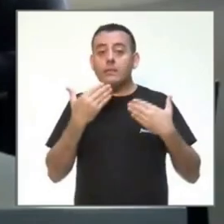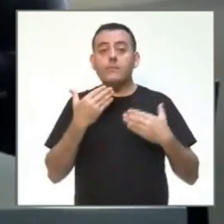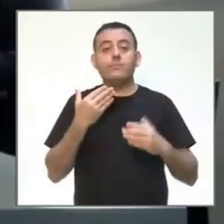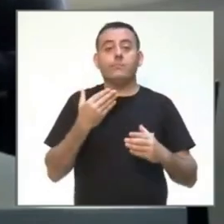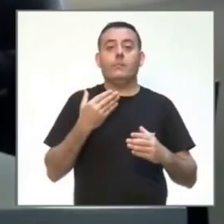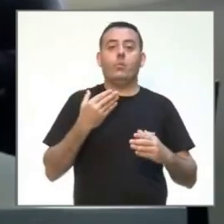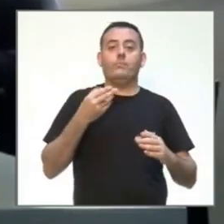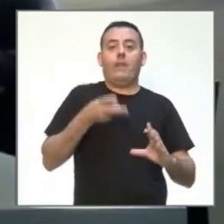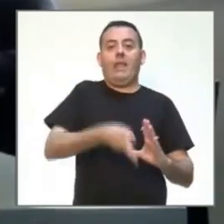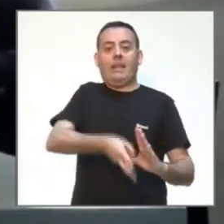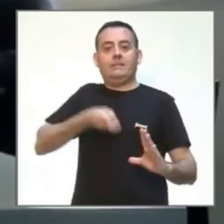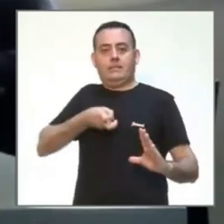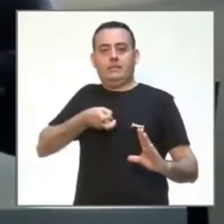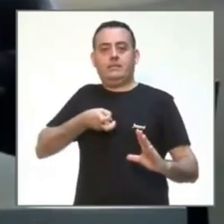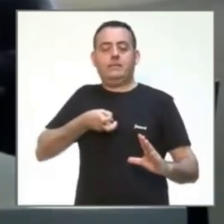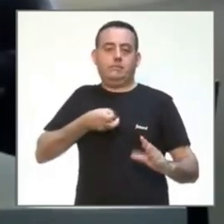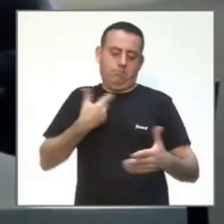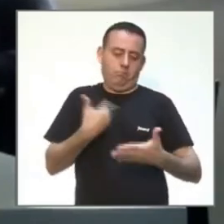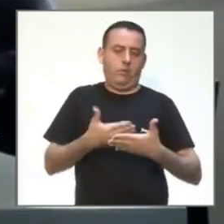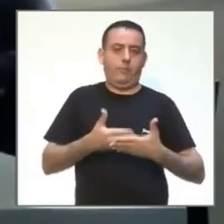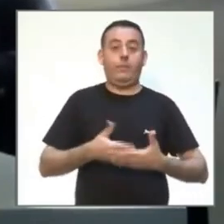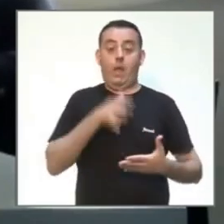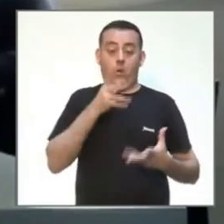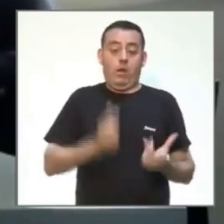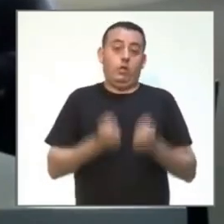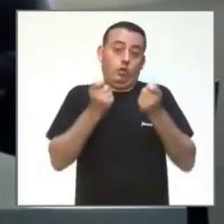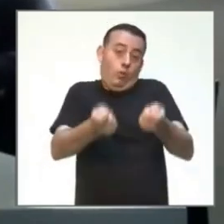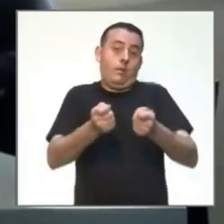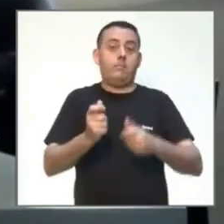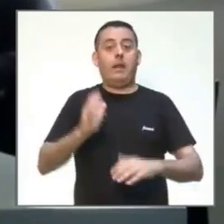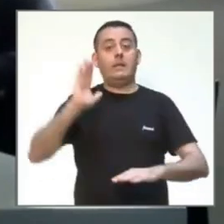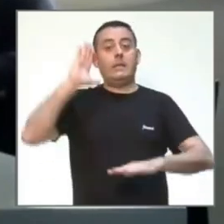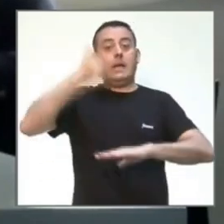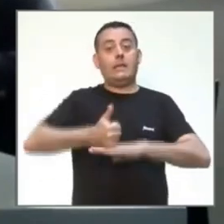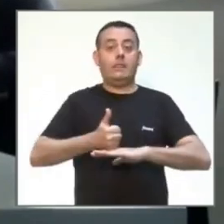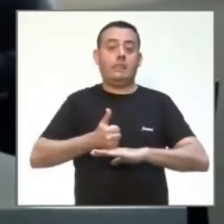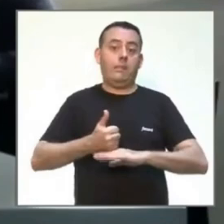para que decida dónde ejecutar estos análisis.